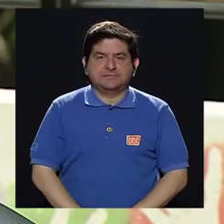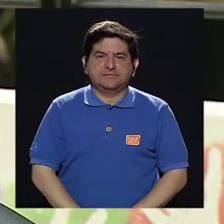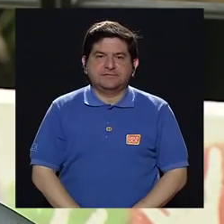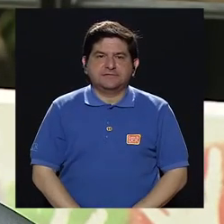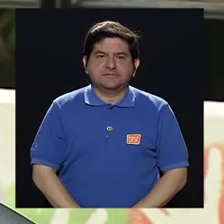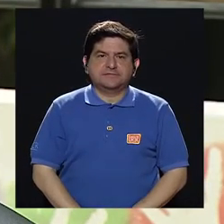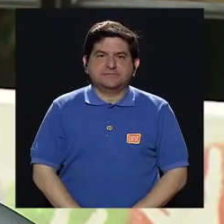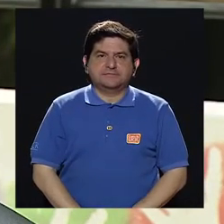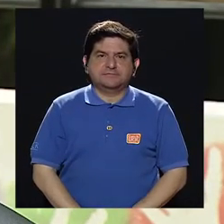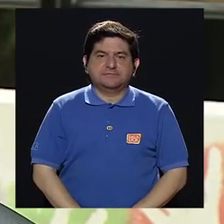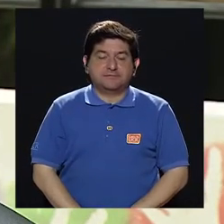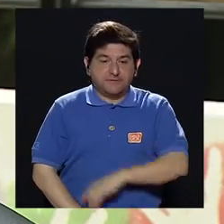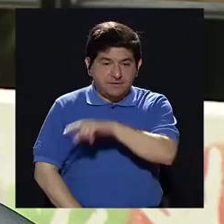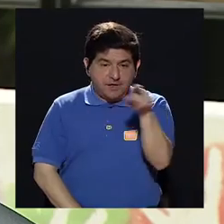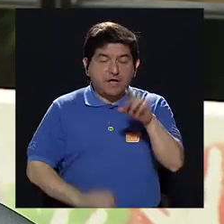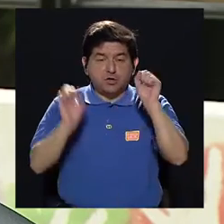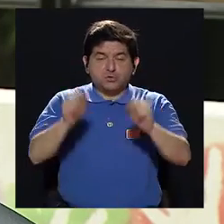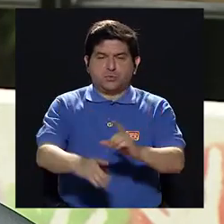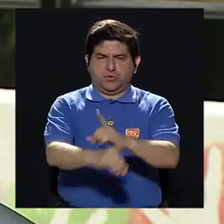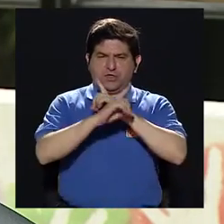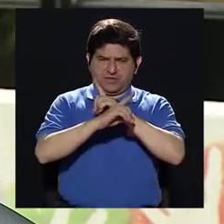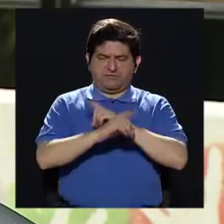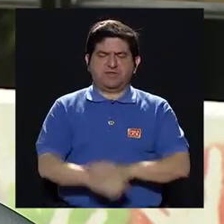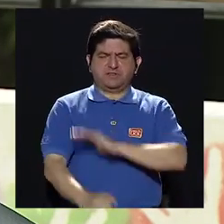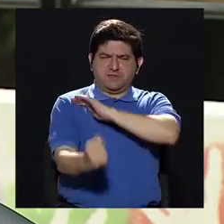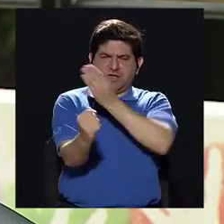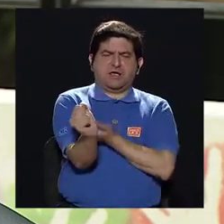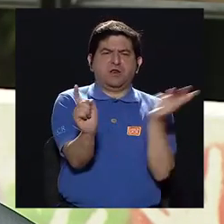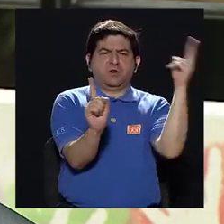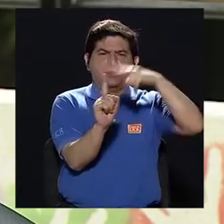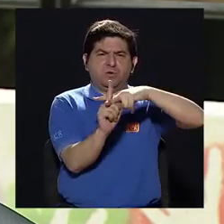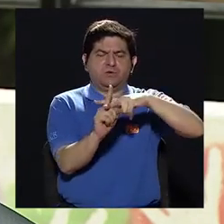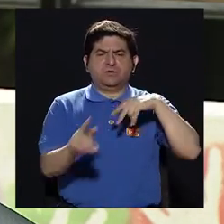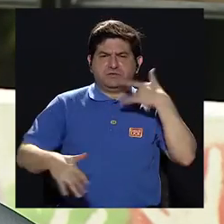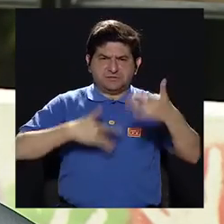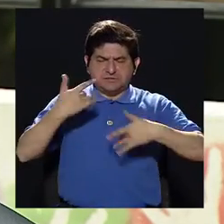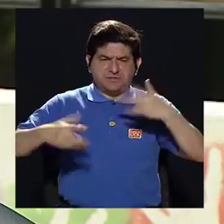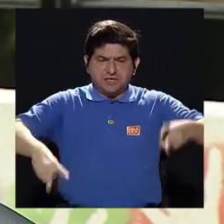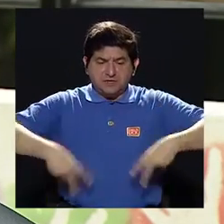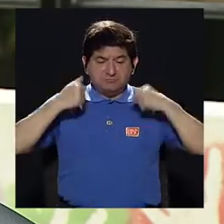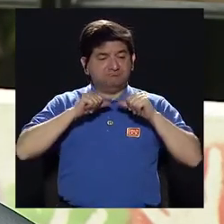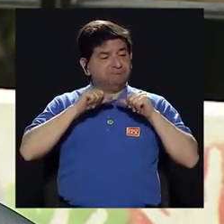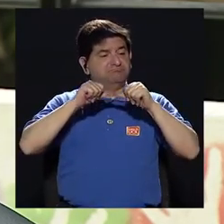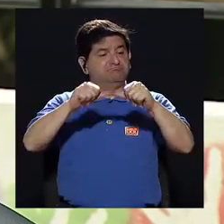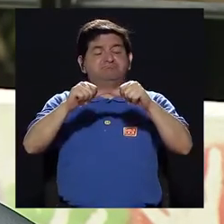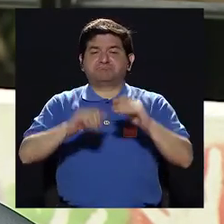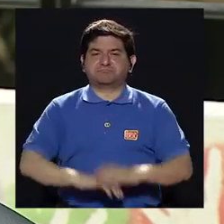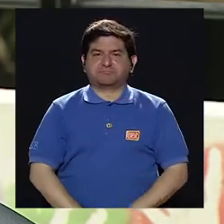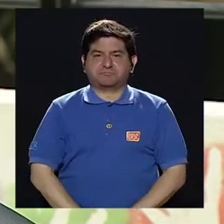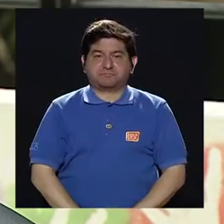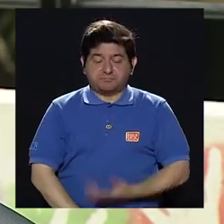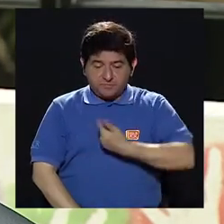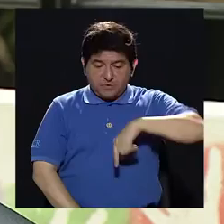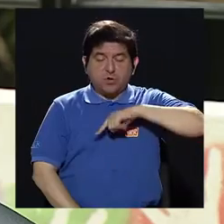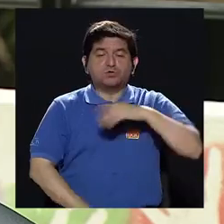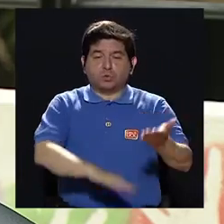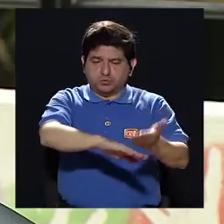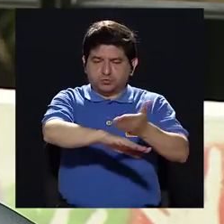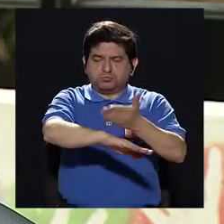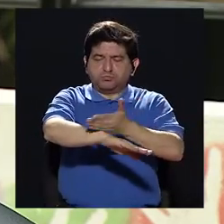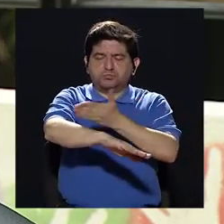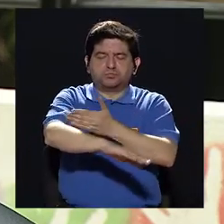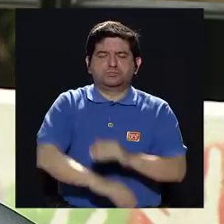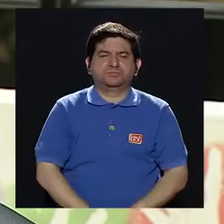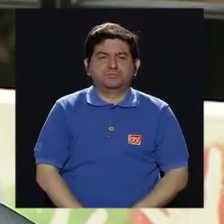se defiendan, se empoderen, de que sientan de que la vida continúa, de que podemos salir